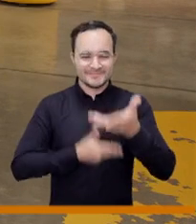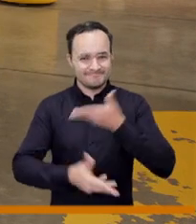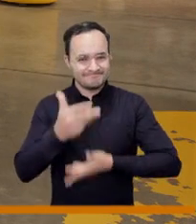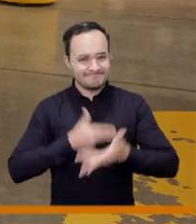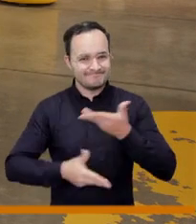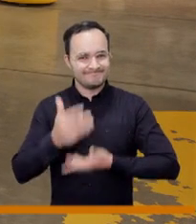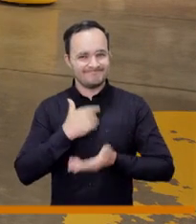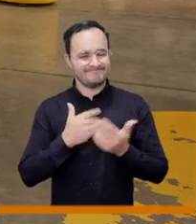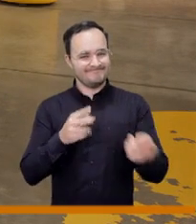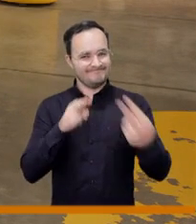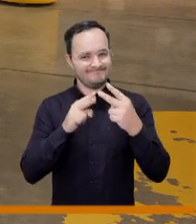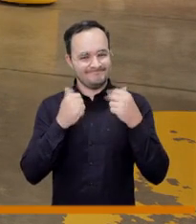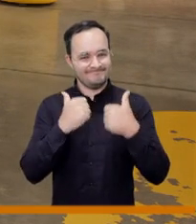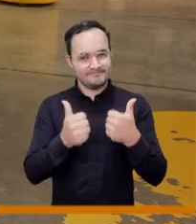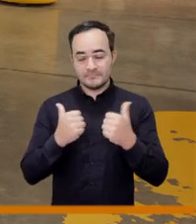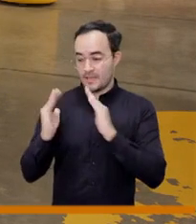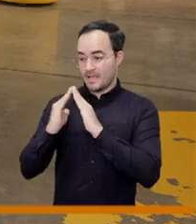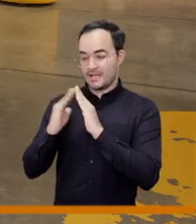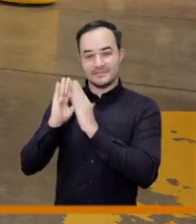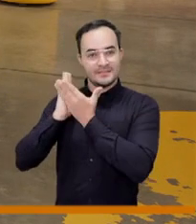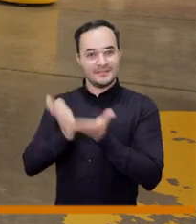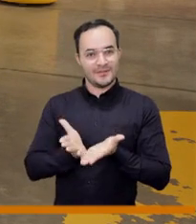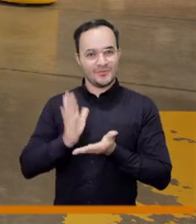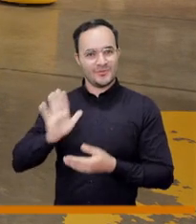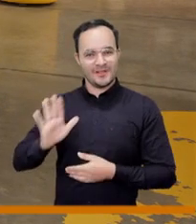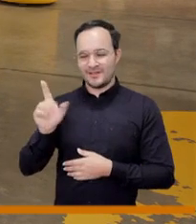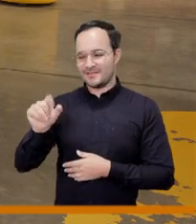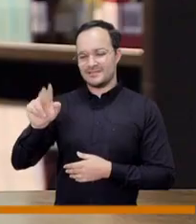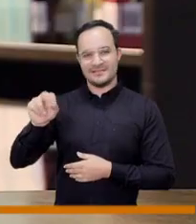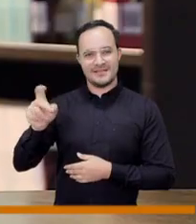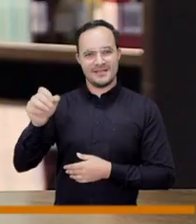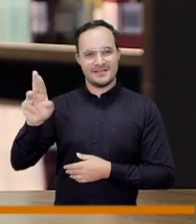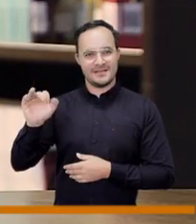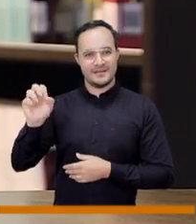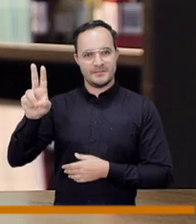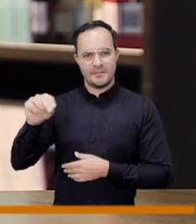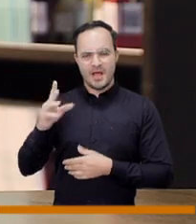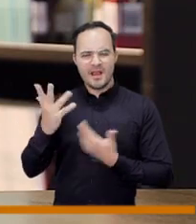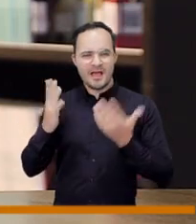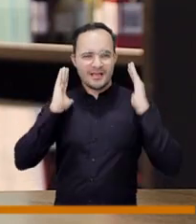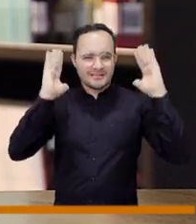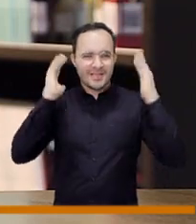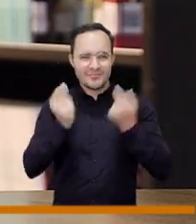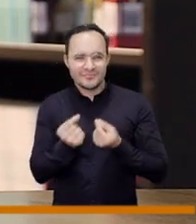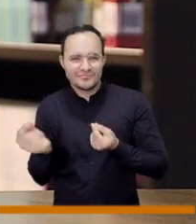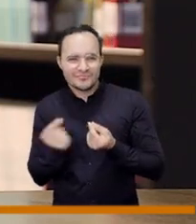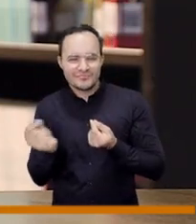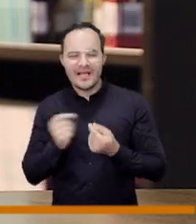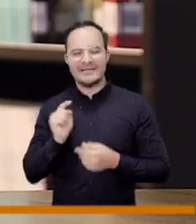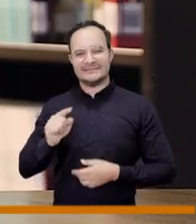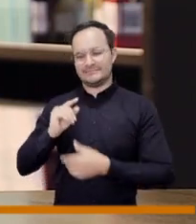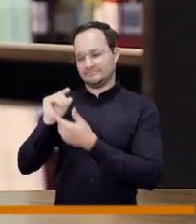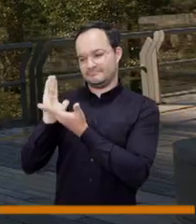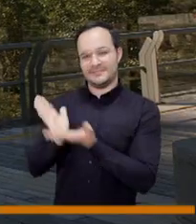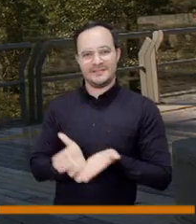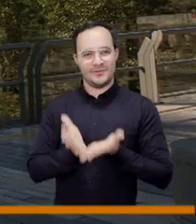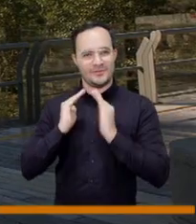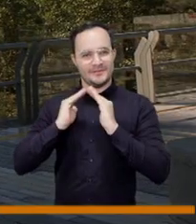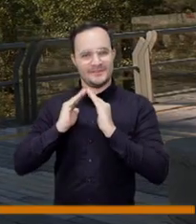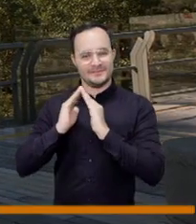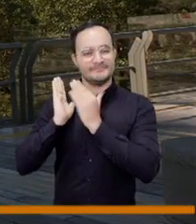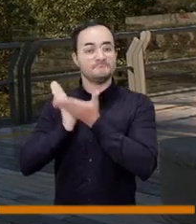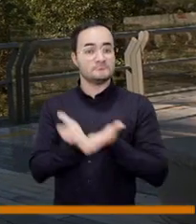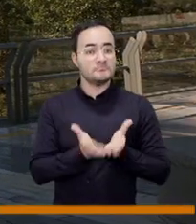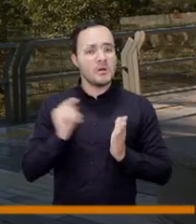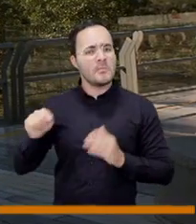retomamos este espacio desde la casa de la literatura del barrio san germán cerca del estadio atanasio girardot hoy